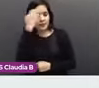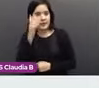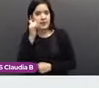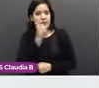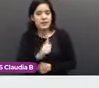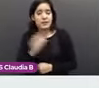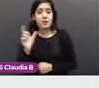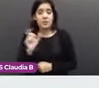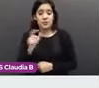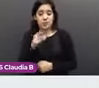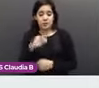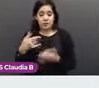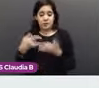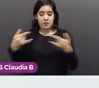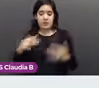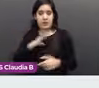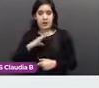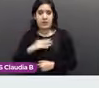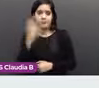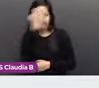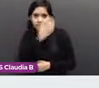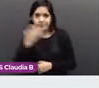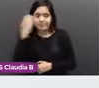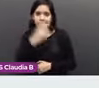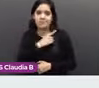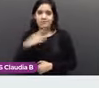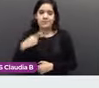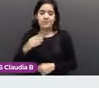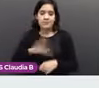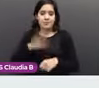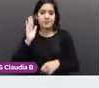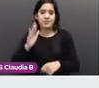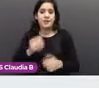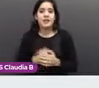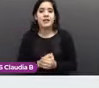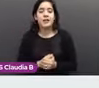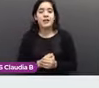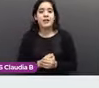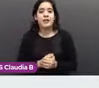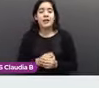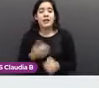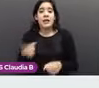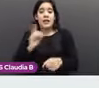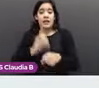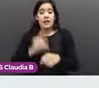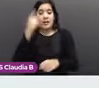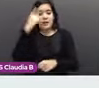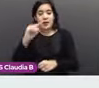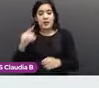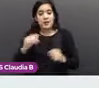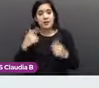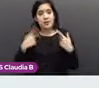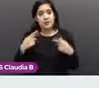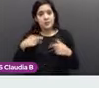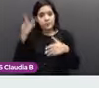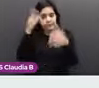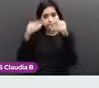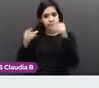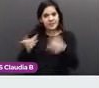Y pues el día para la prevención de cáncer es el 19 de octubre para la sensibilización del cáncer de mama.